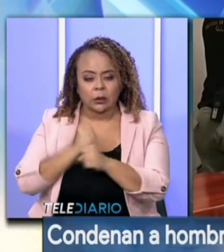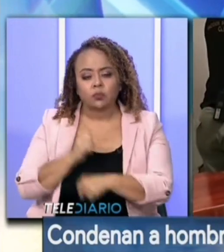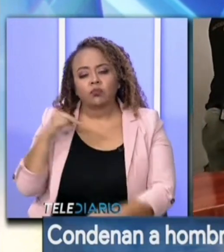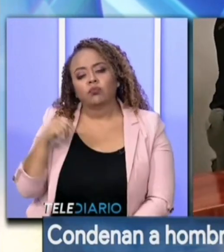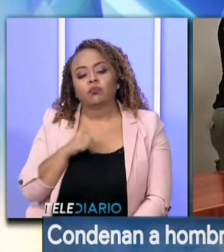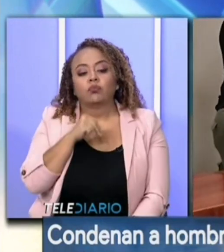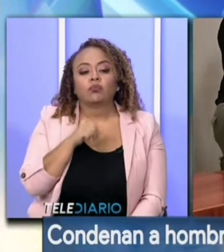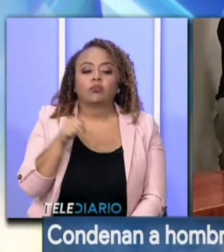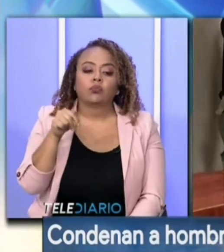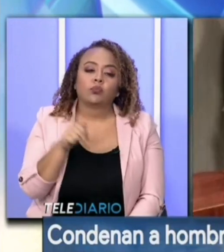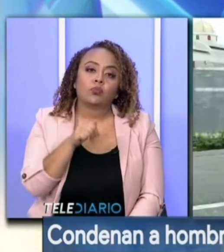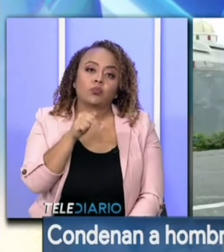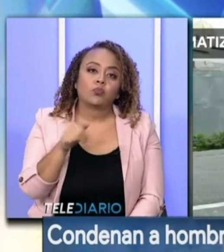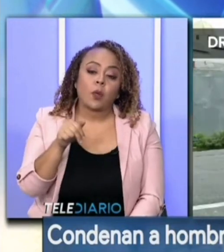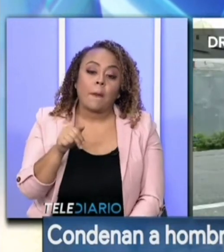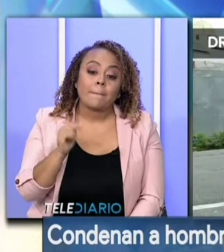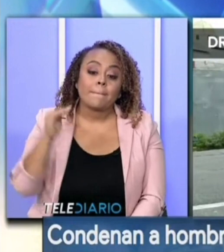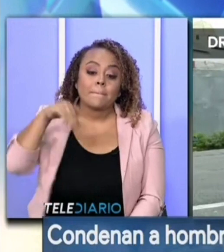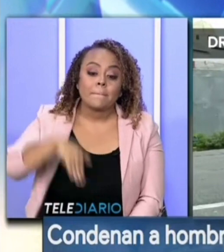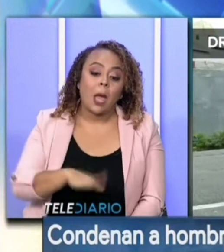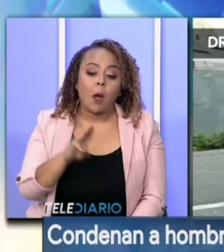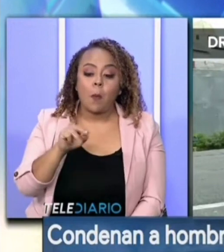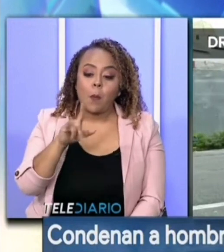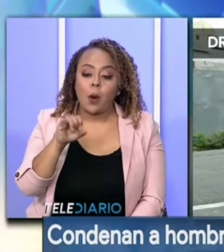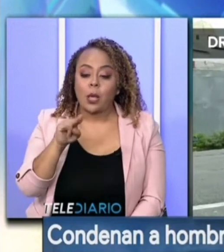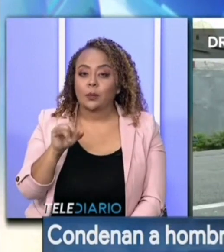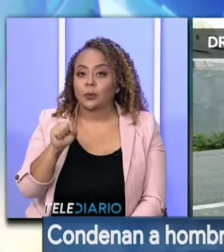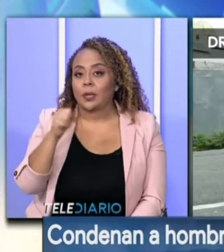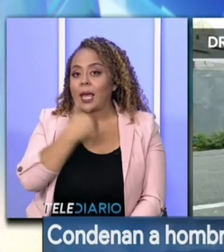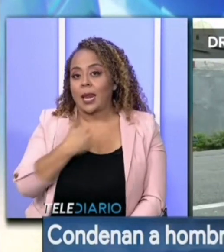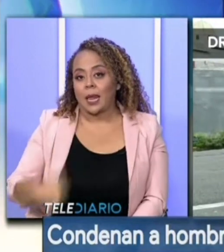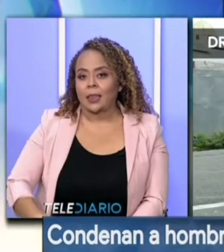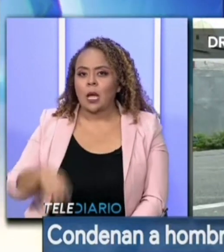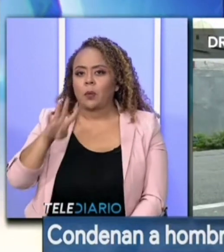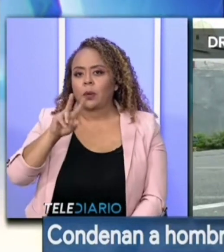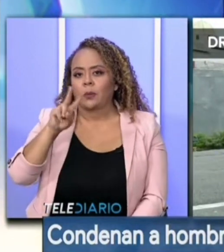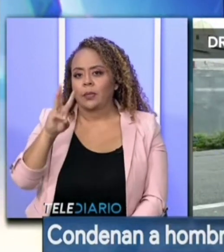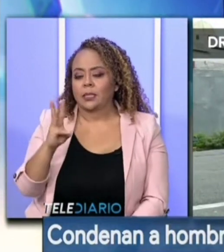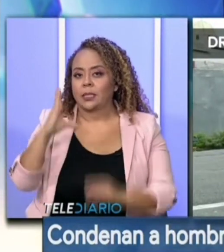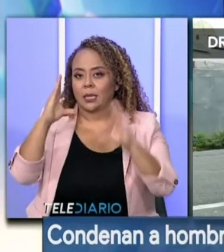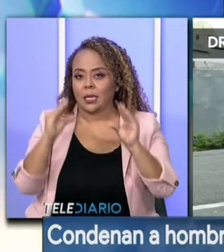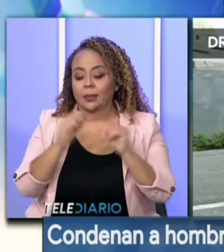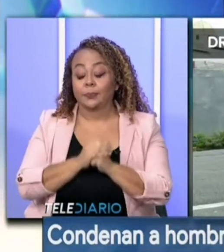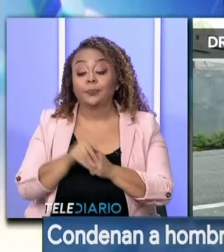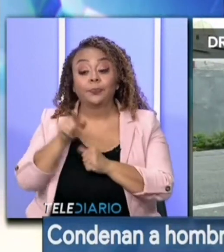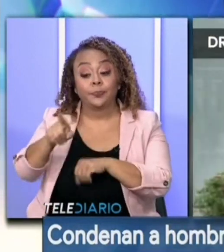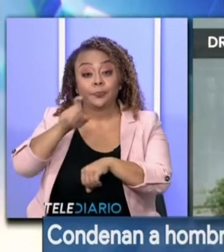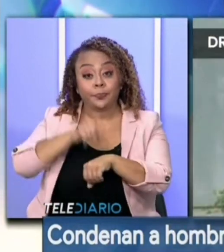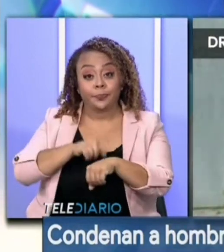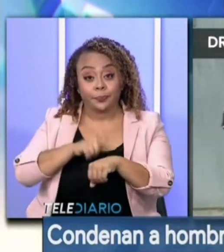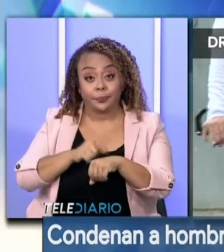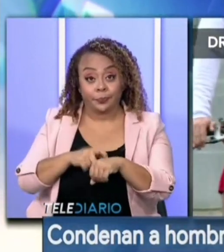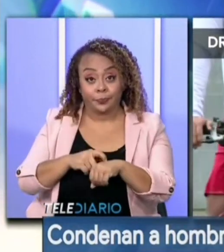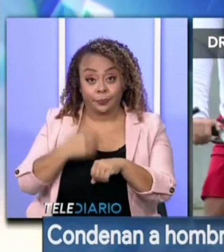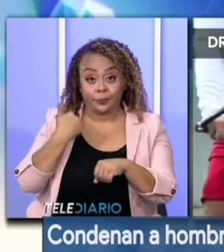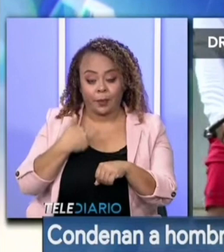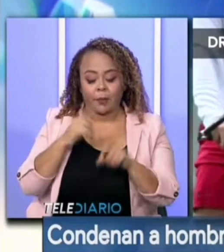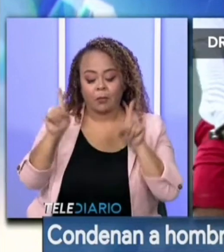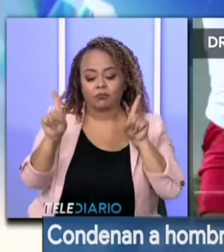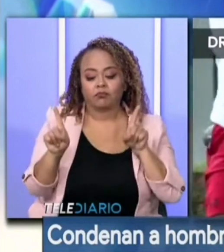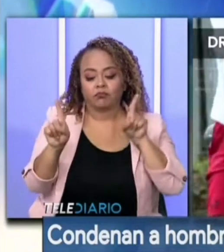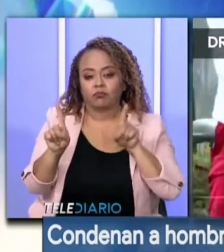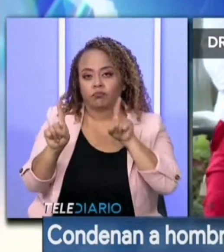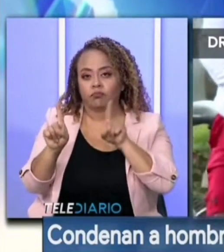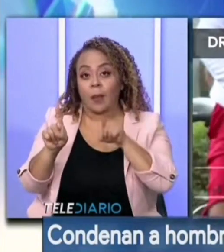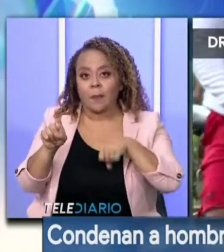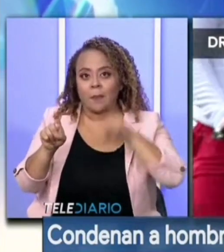pública en el Bajo de los Molinos de Heredia al ser las 4 y 26 de la tarde. En ese momento, el imputado lo interceptó en